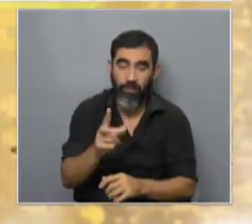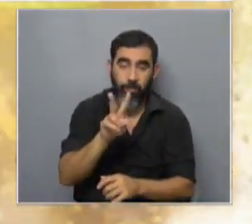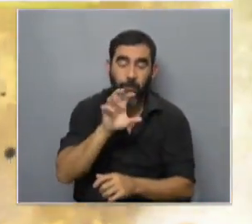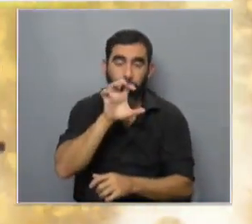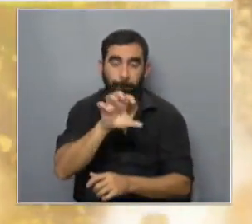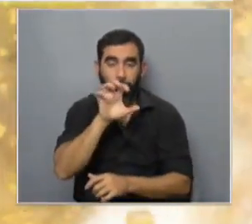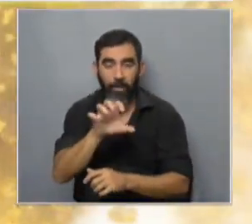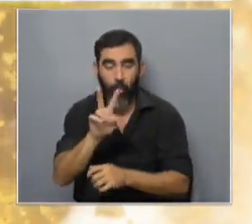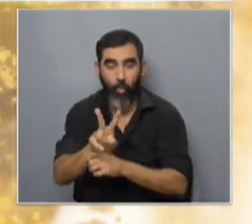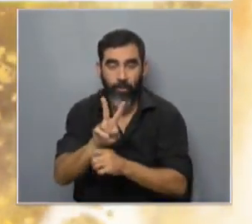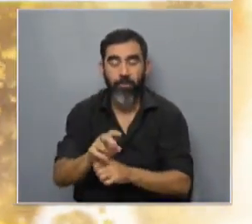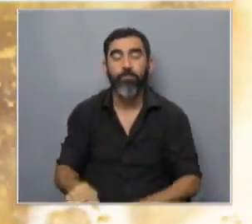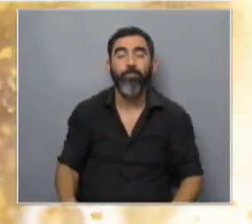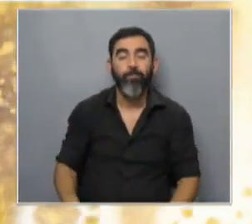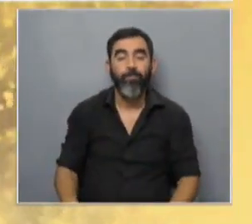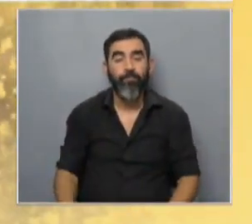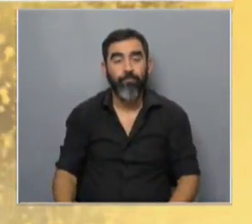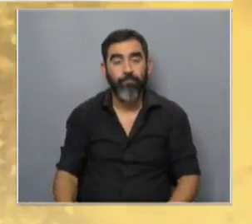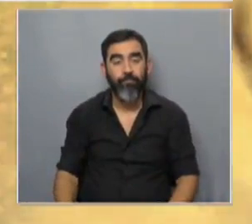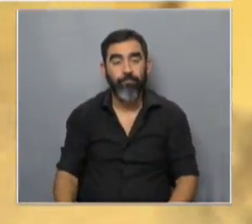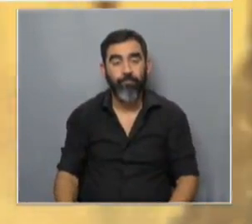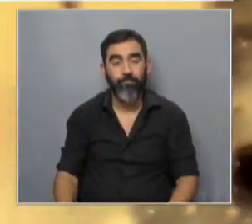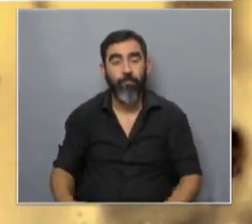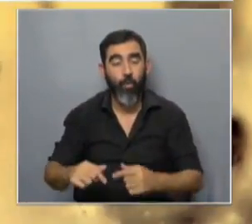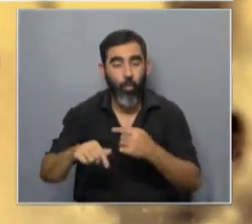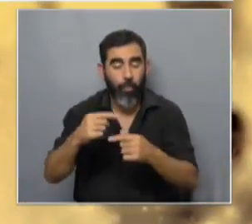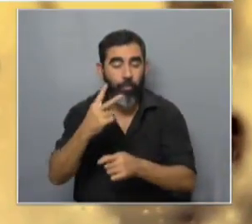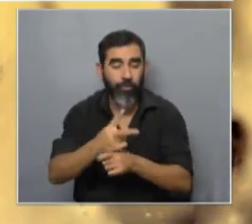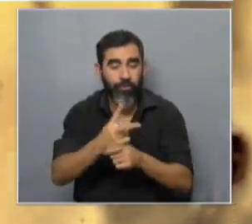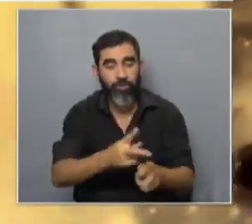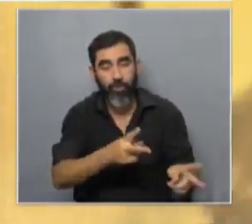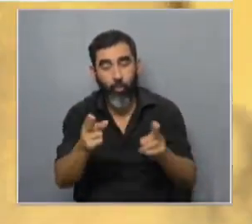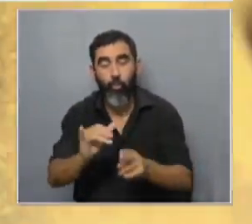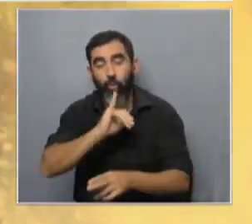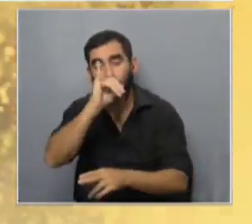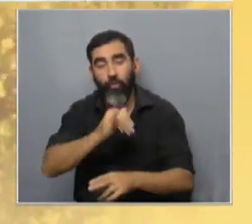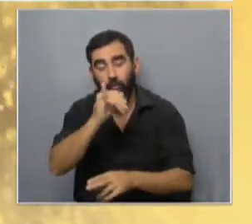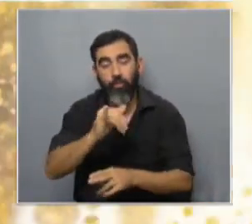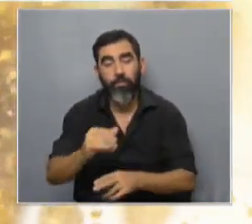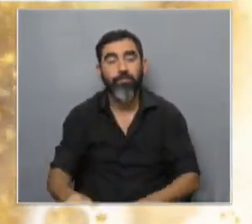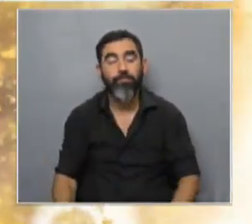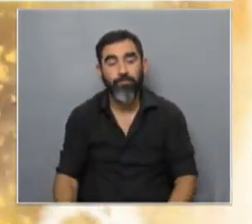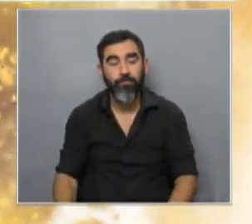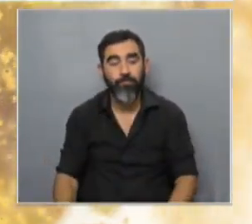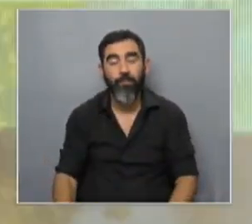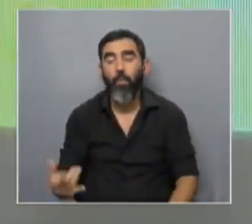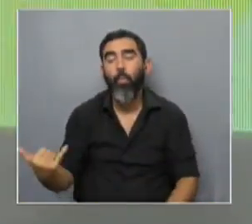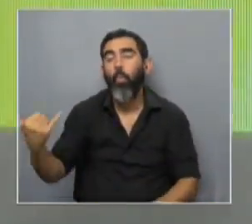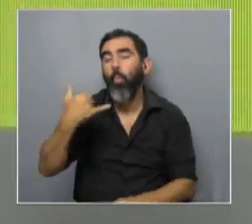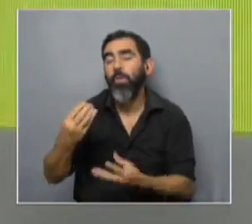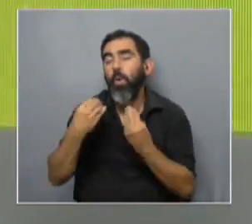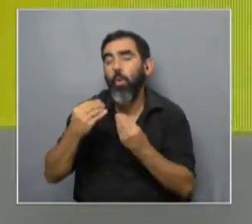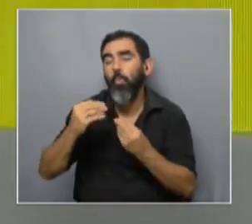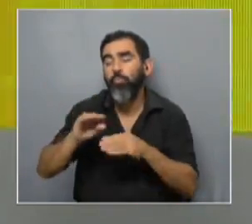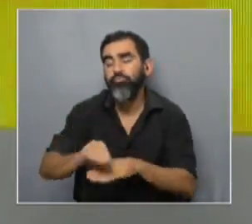tecnológica que es el animal pero vamos a seguir en la segunda parte del informe vamos a hablar Andrés nos va a contar cómo